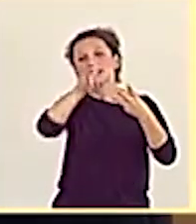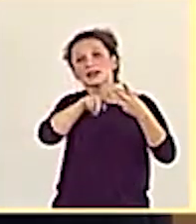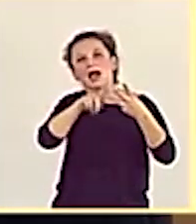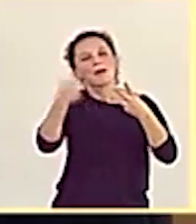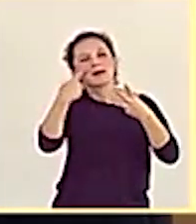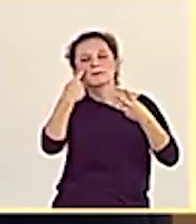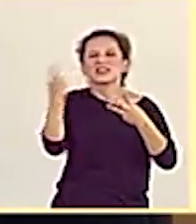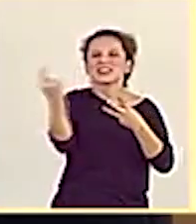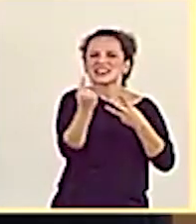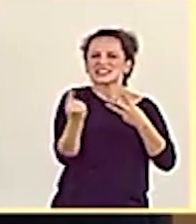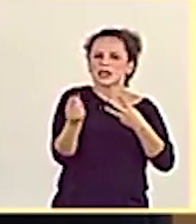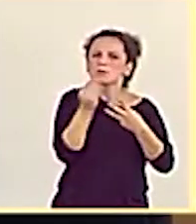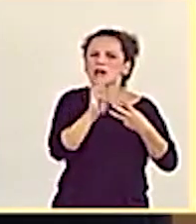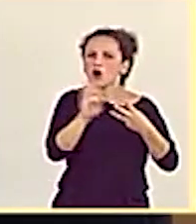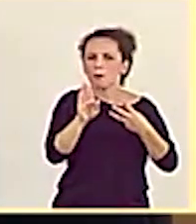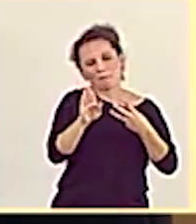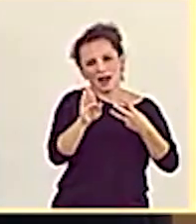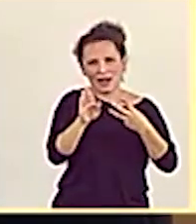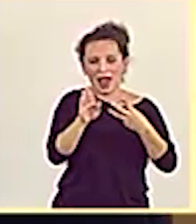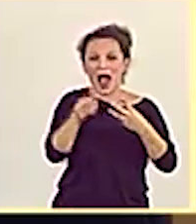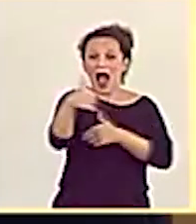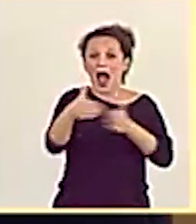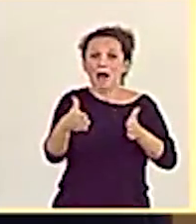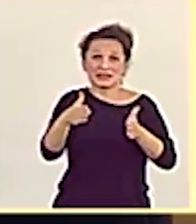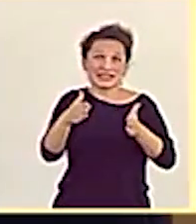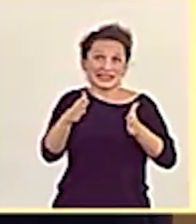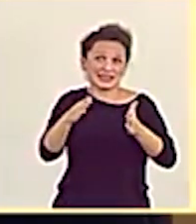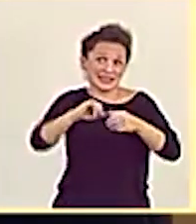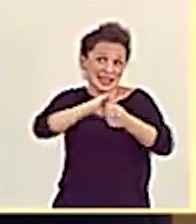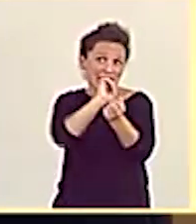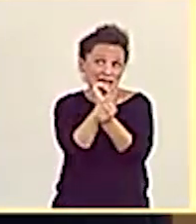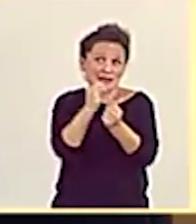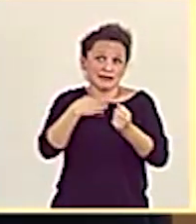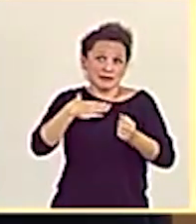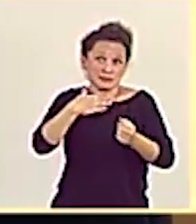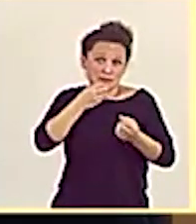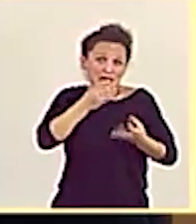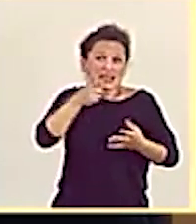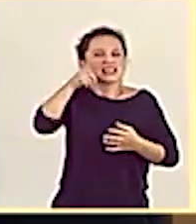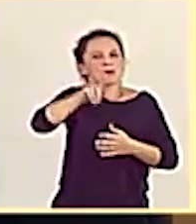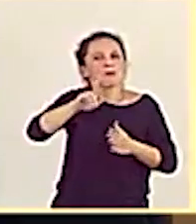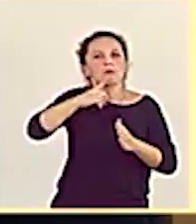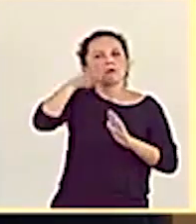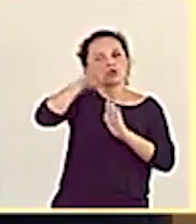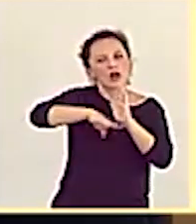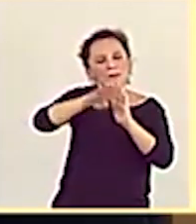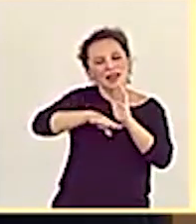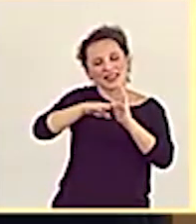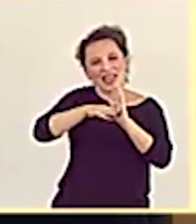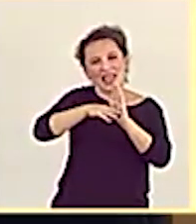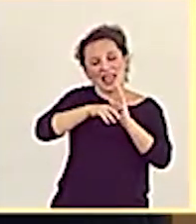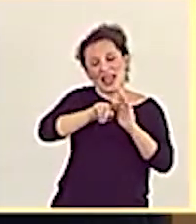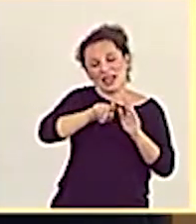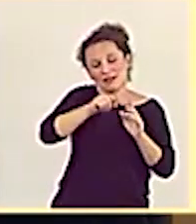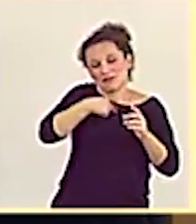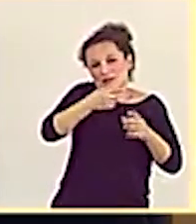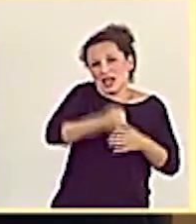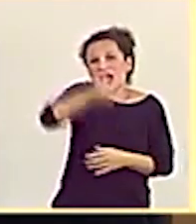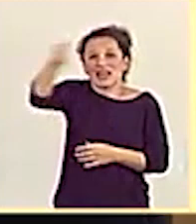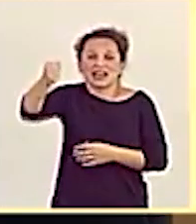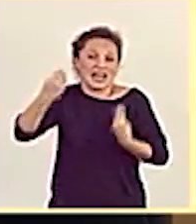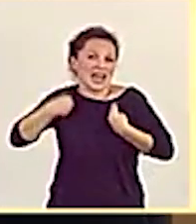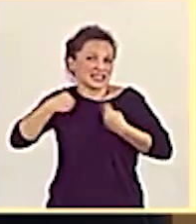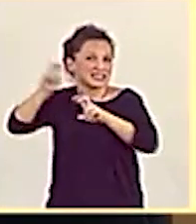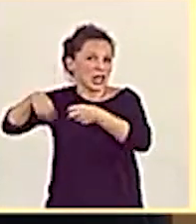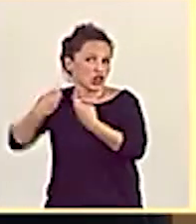para potenciar la habitabilidad y, lo que es más importante, los programas de reinserción. Esperamos que, próximamente, el Consejo de